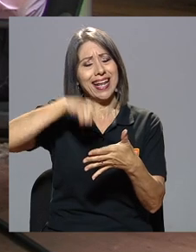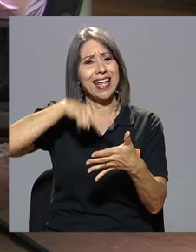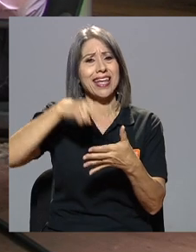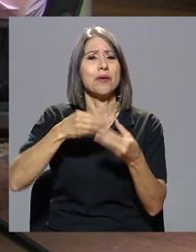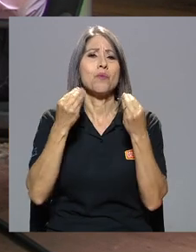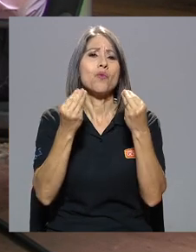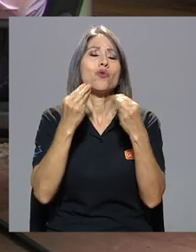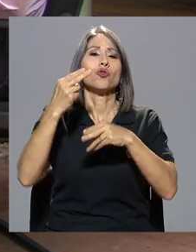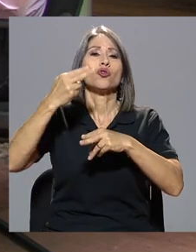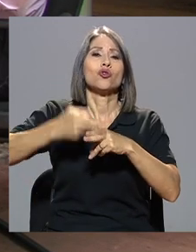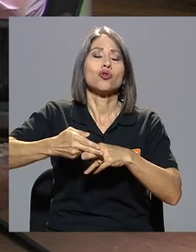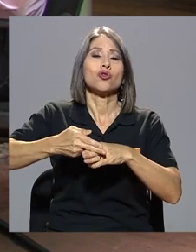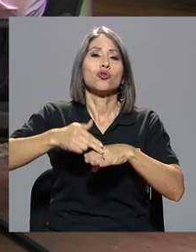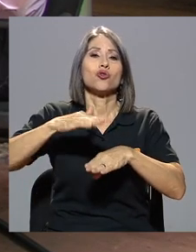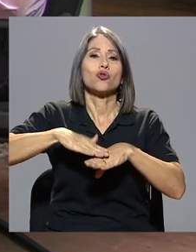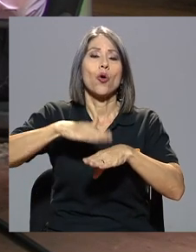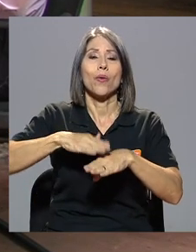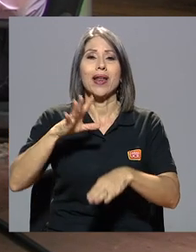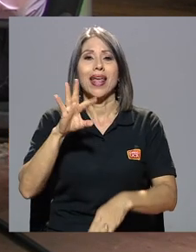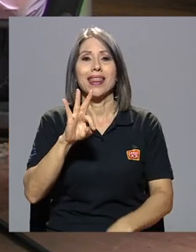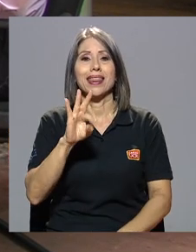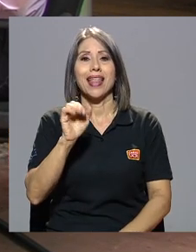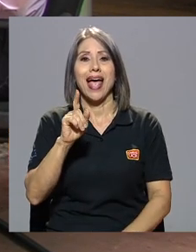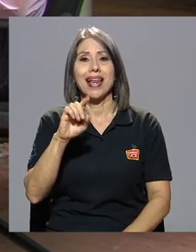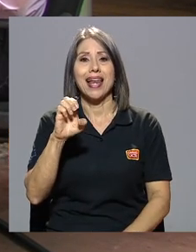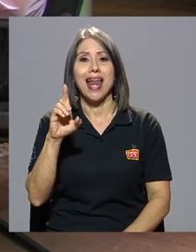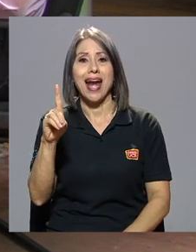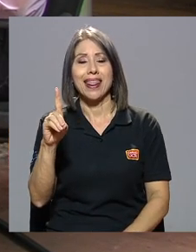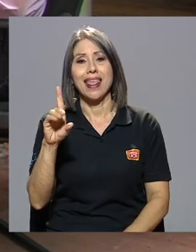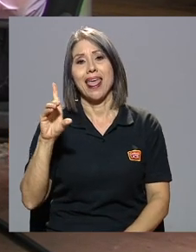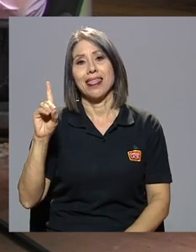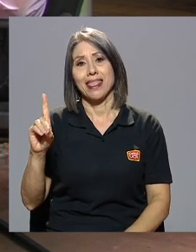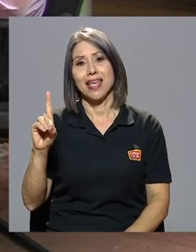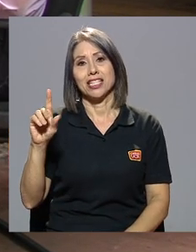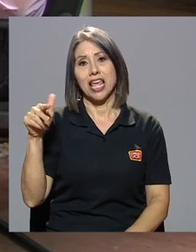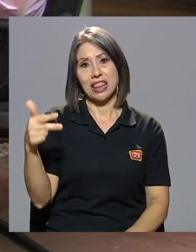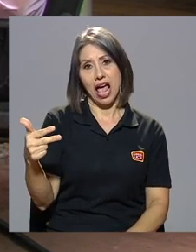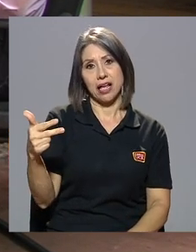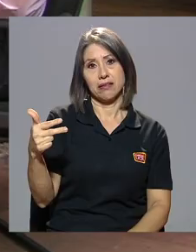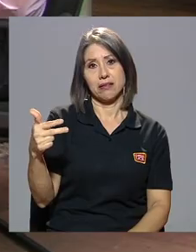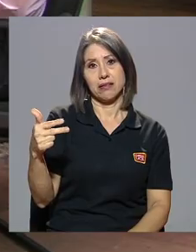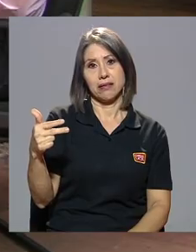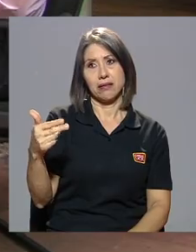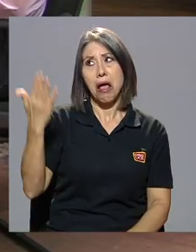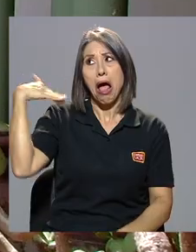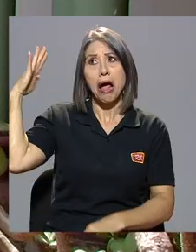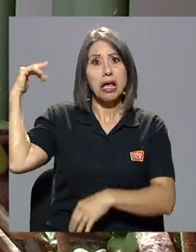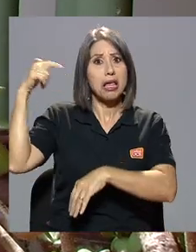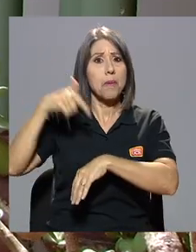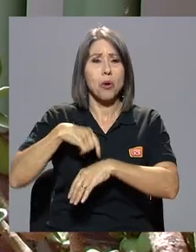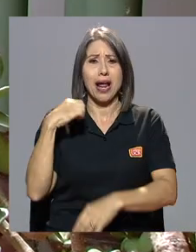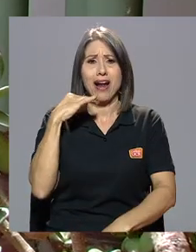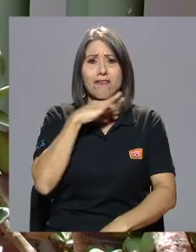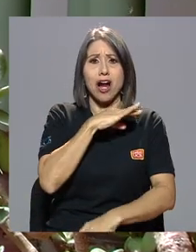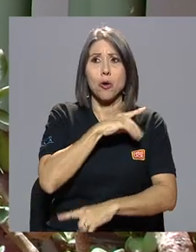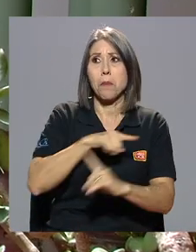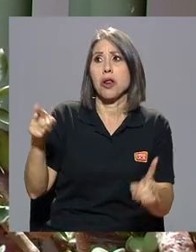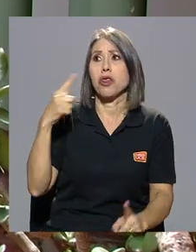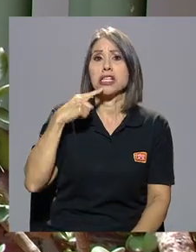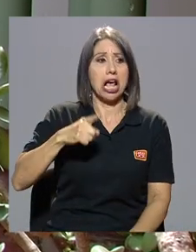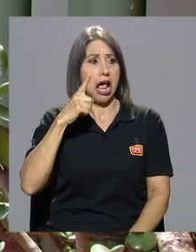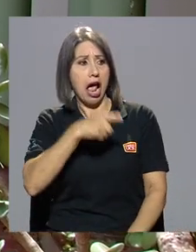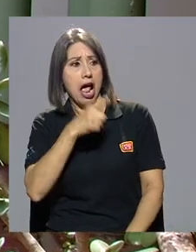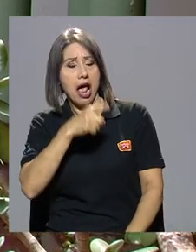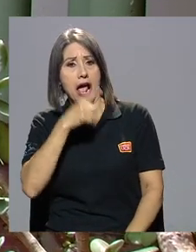mucho sobre Teilhard de Chardin por el enfoque humanista y todo eso. En esa época era raro, pero nos acusaban a los